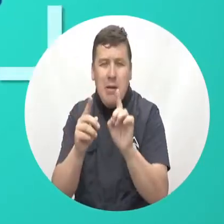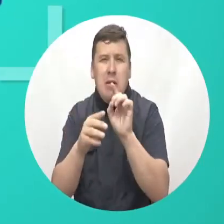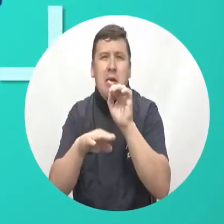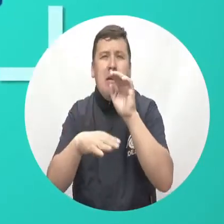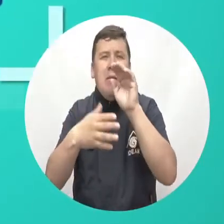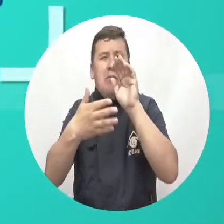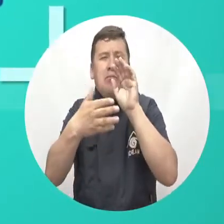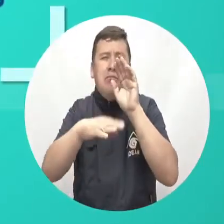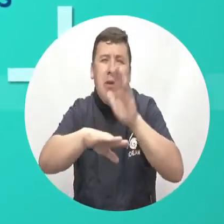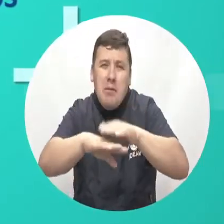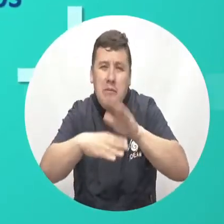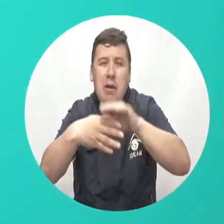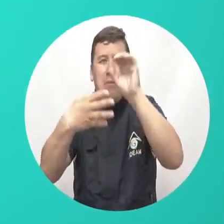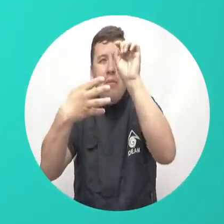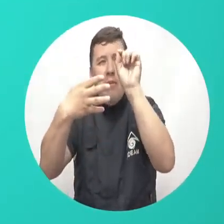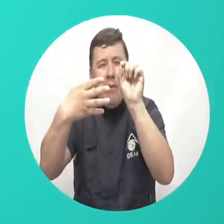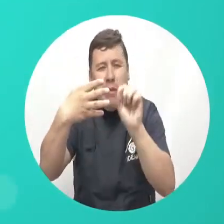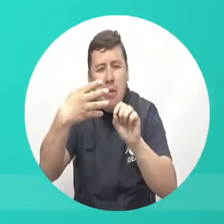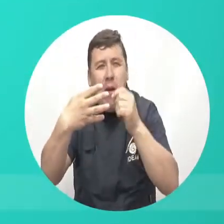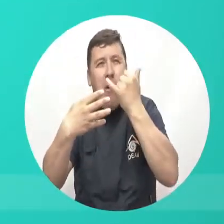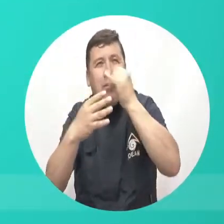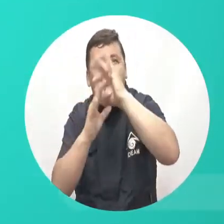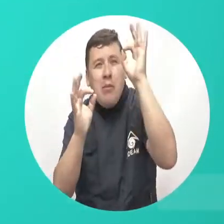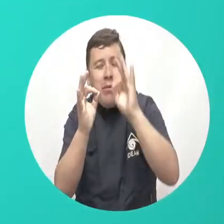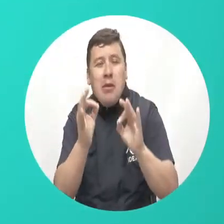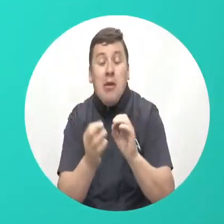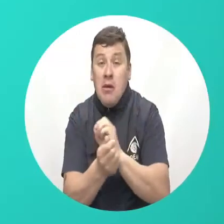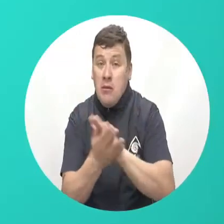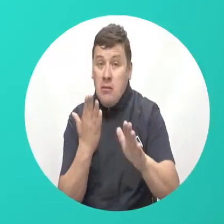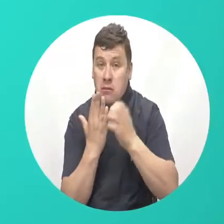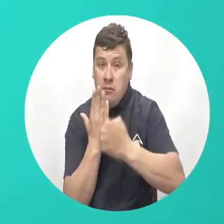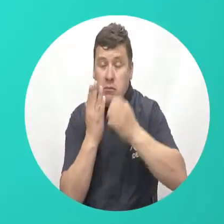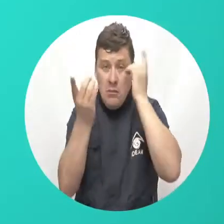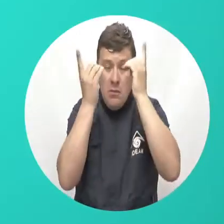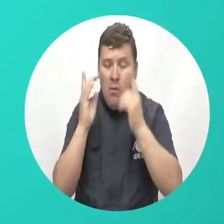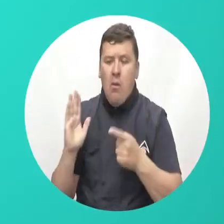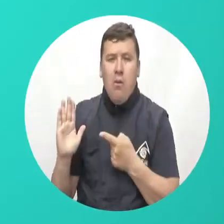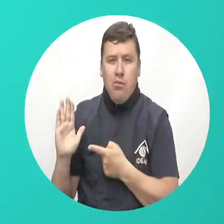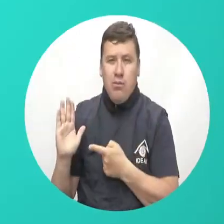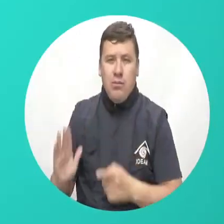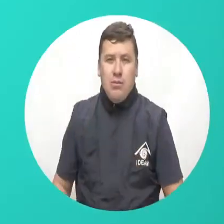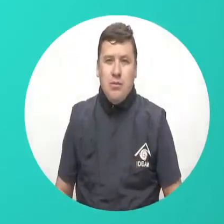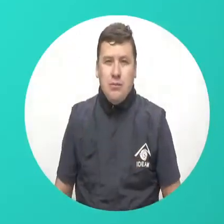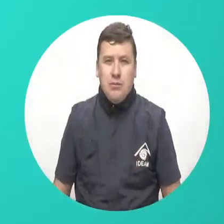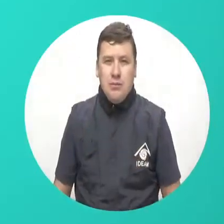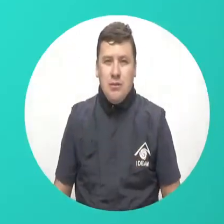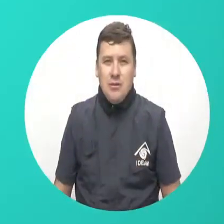pronósticos y alertas a nivel municipal Disponible gratis para iOS y Android